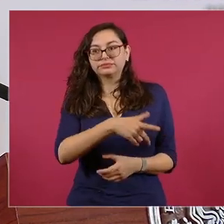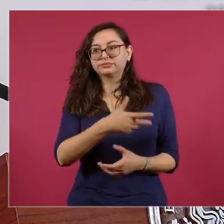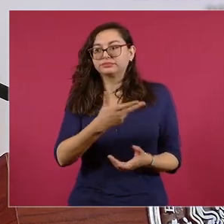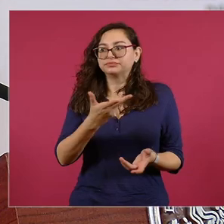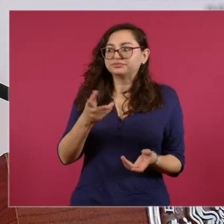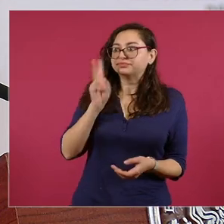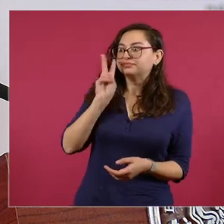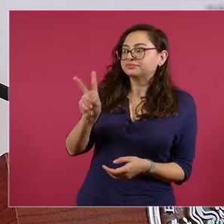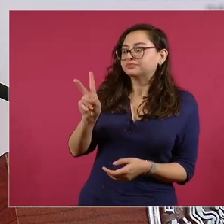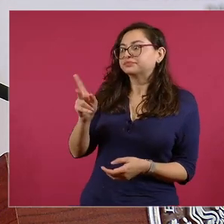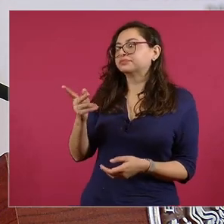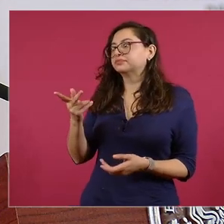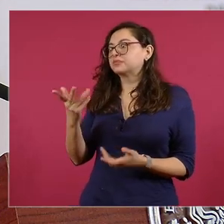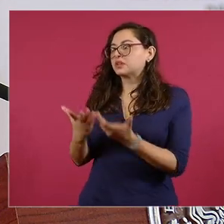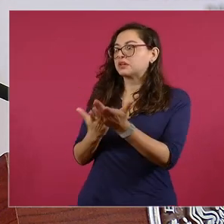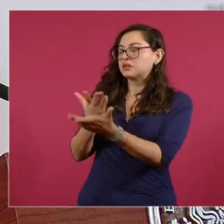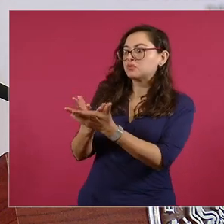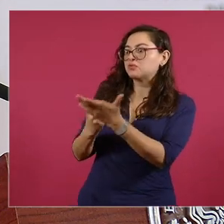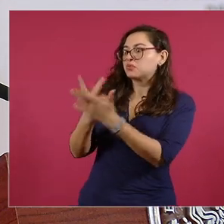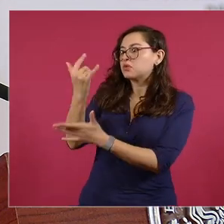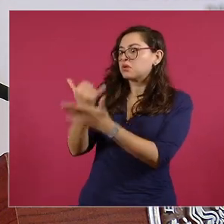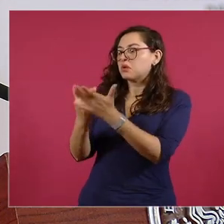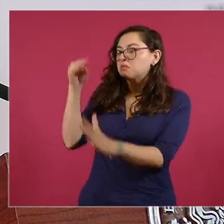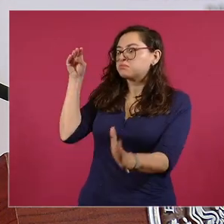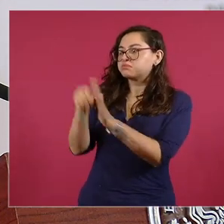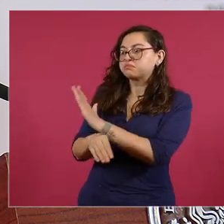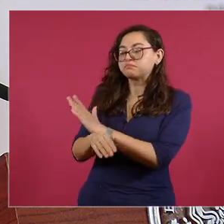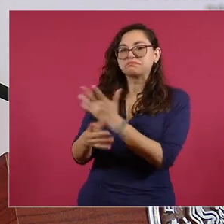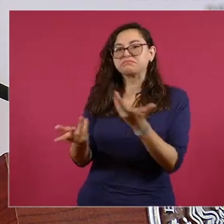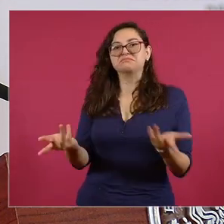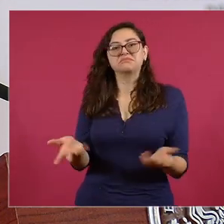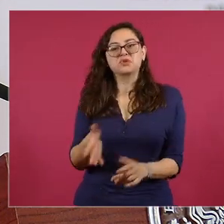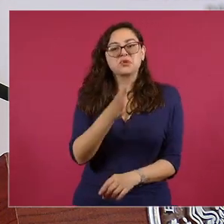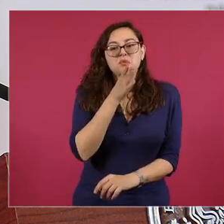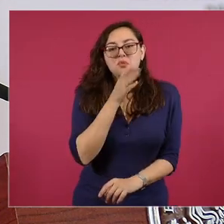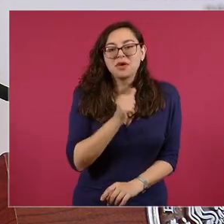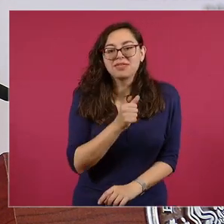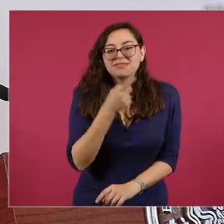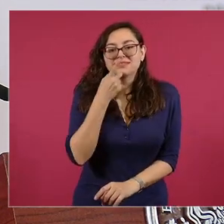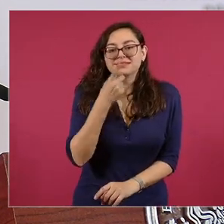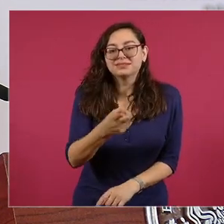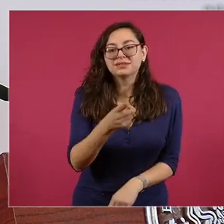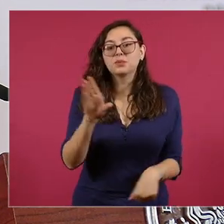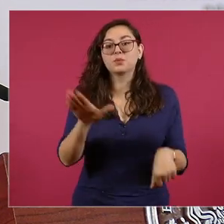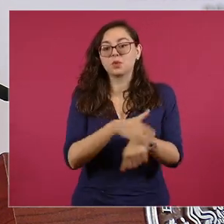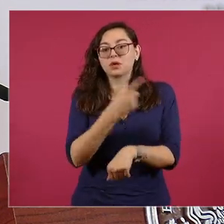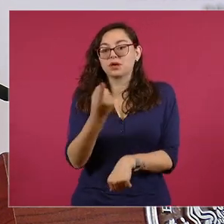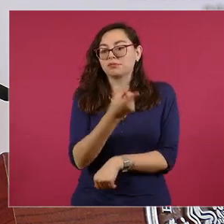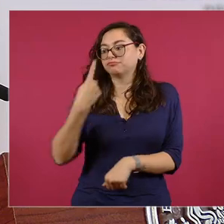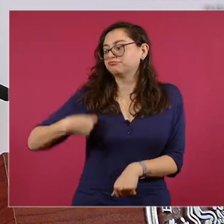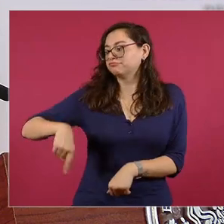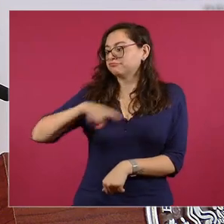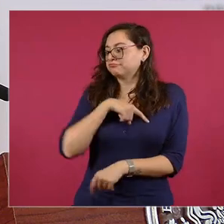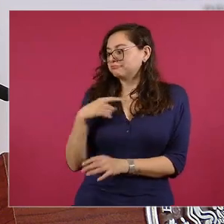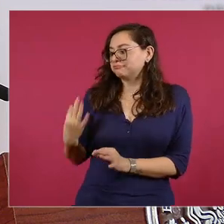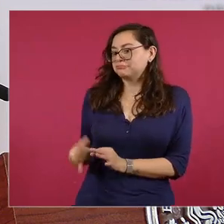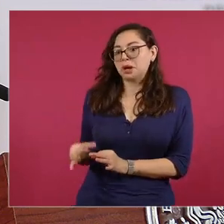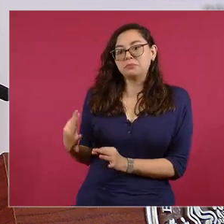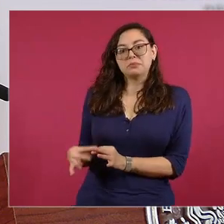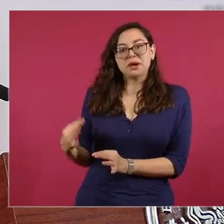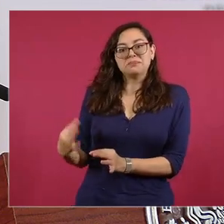fracasada, porque ahí están los resultados. ¿En qué país